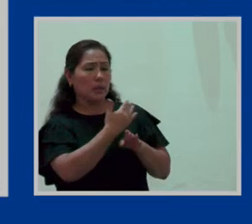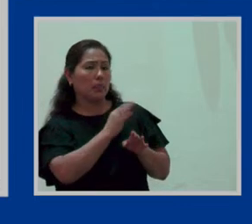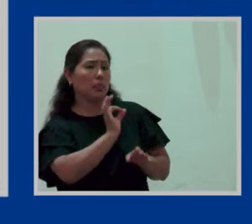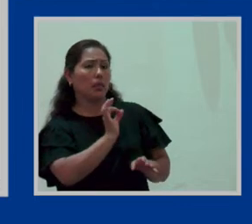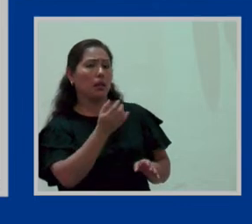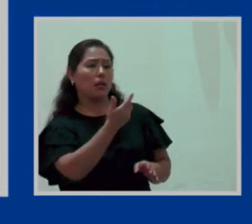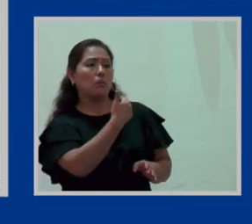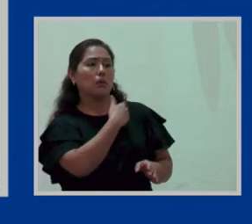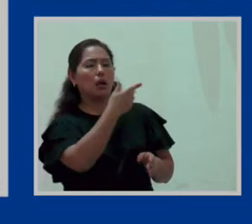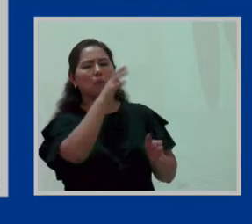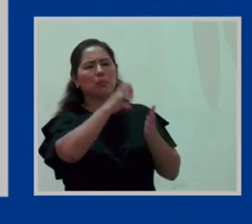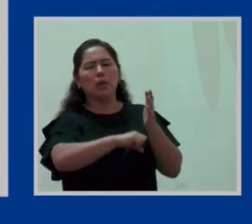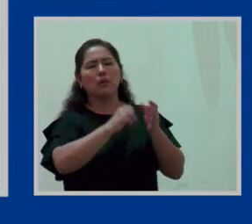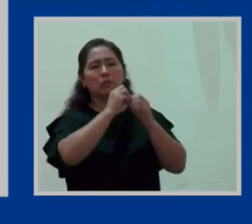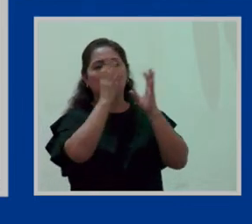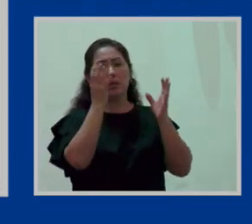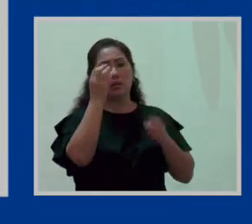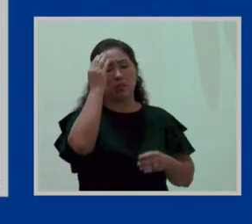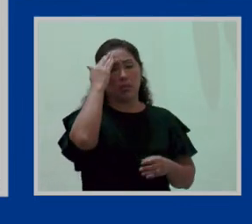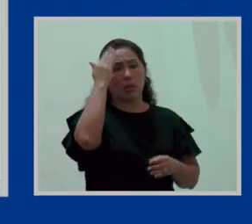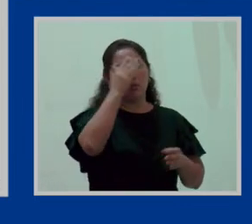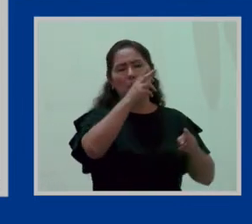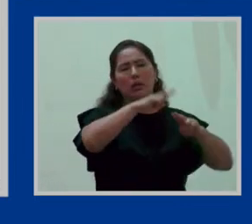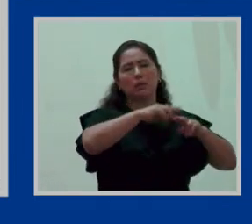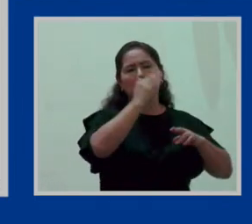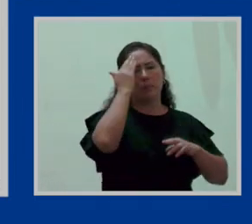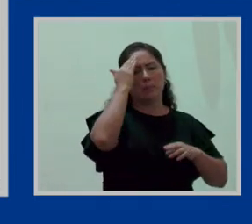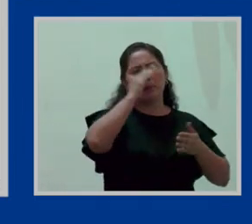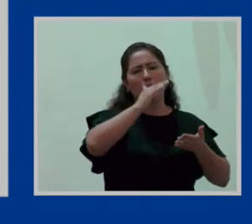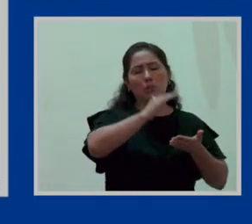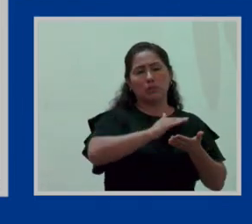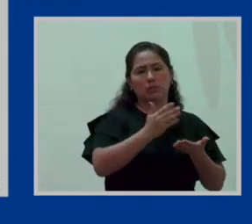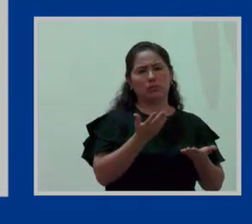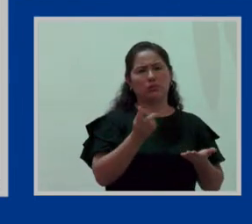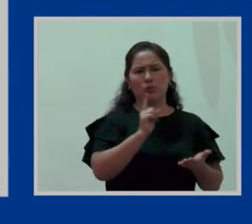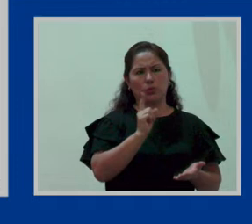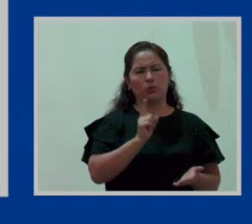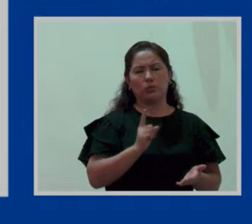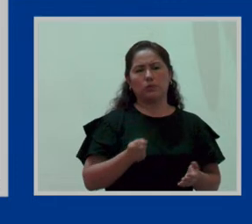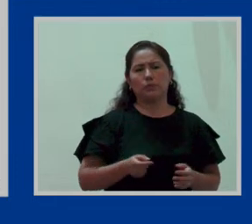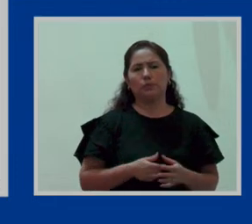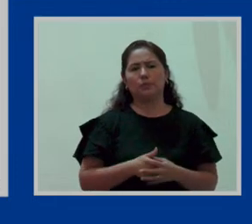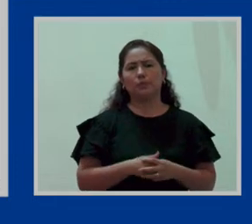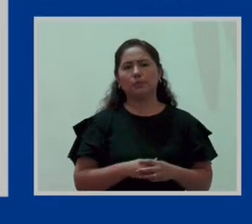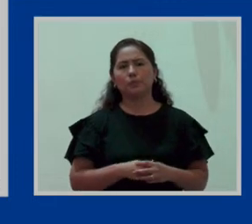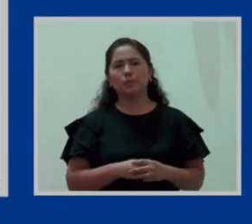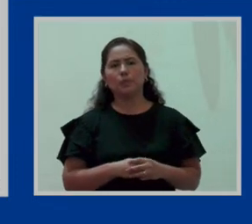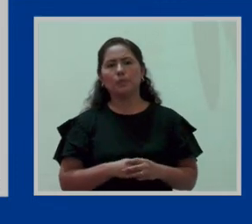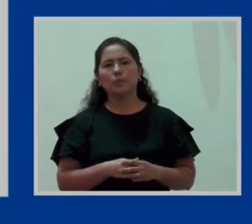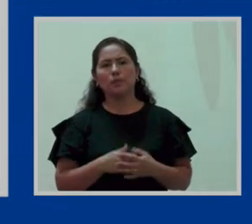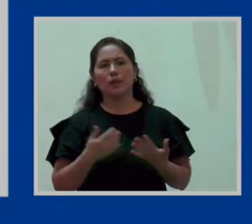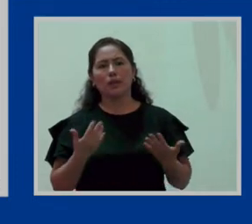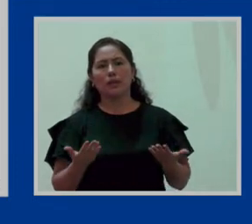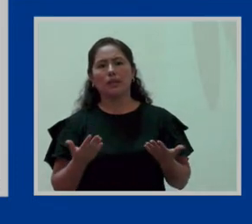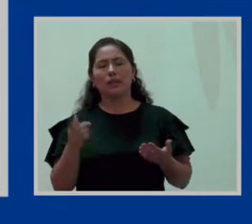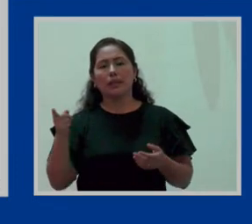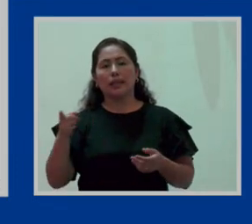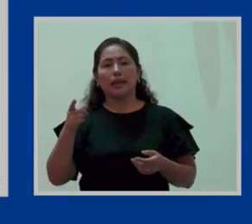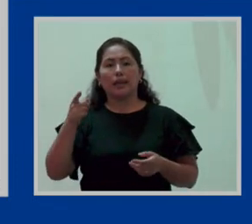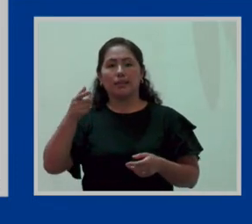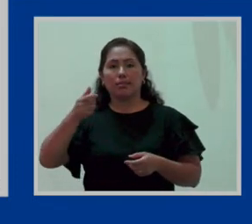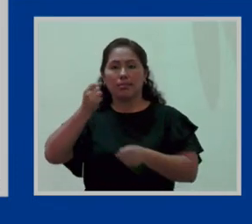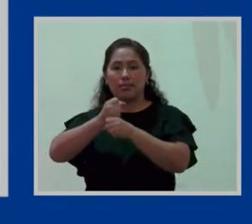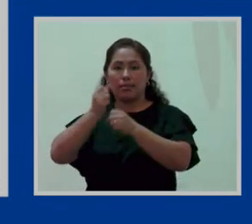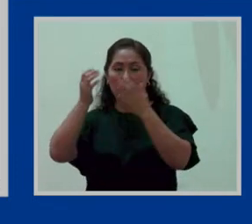eso. ¿Bien? Particularidades de cada derecho. La negativa injustificada del empleador de